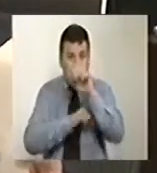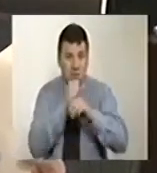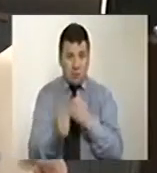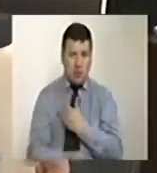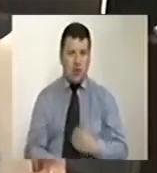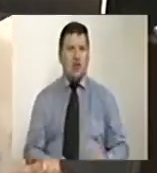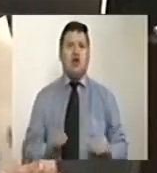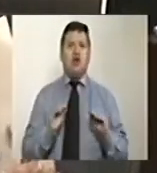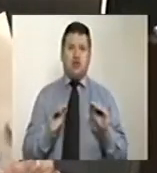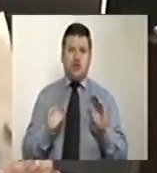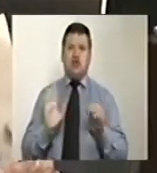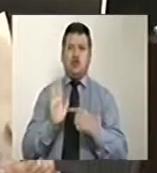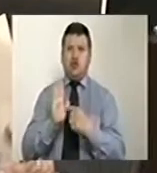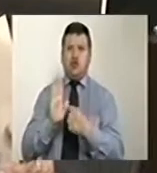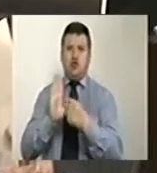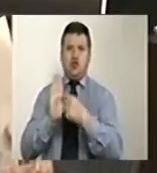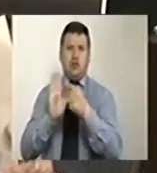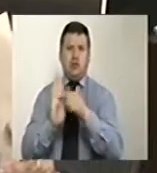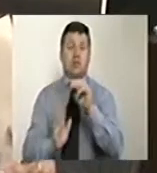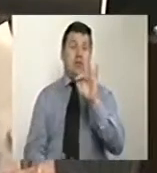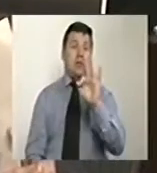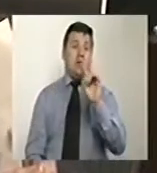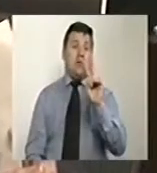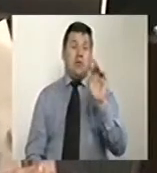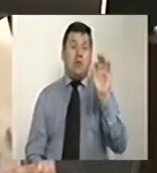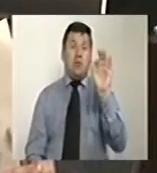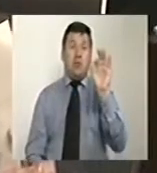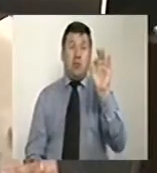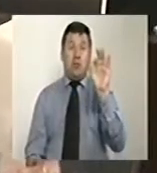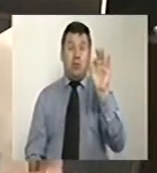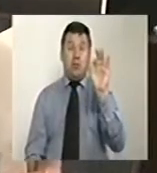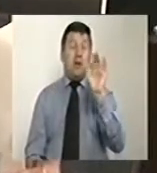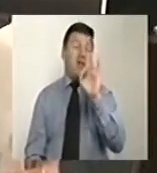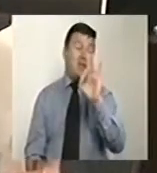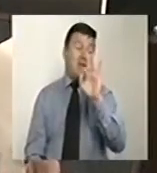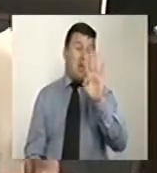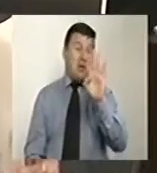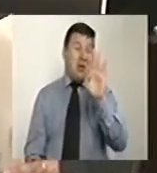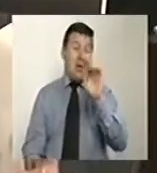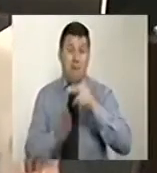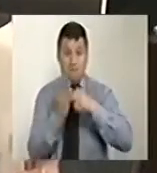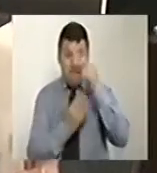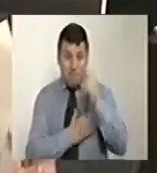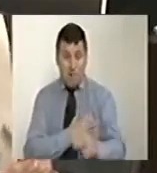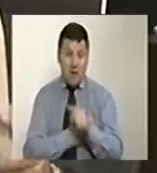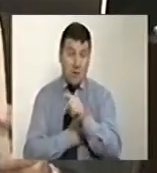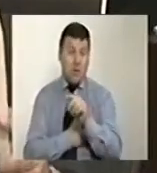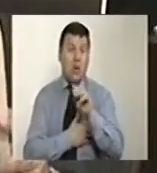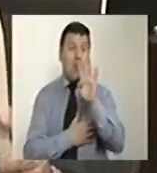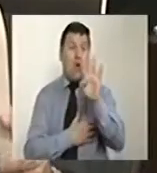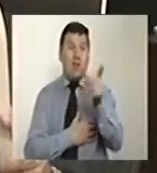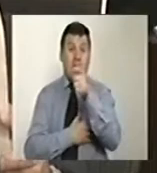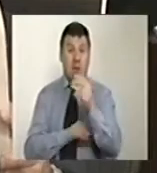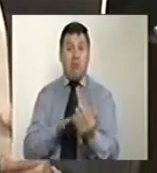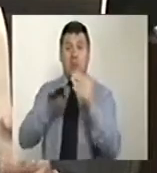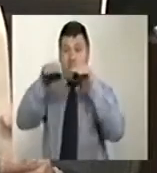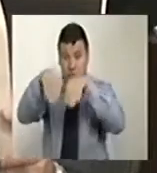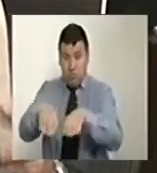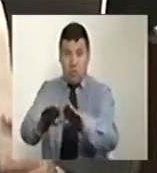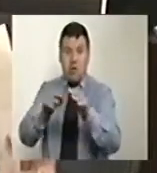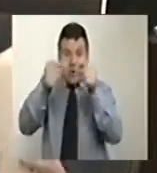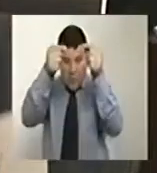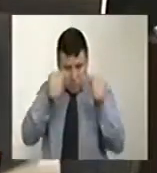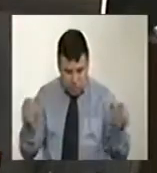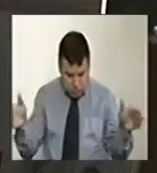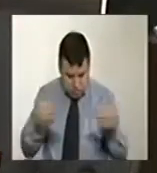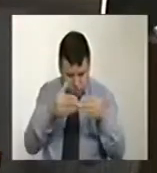anuncios, 32 proyectos de 4G, tasados en 70 billones, ahí solo tiene cierre financiero